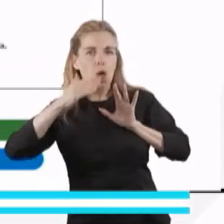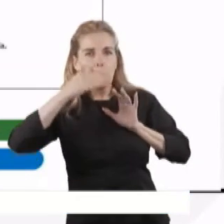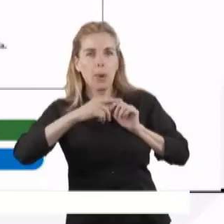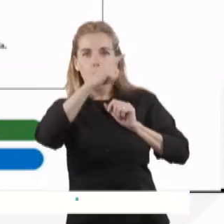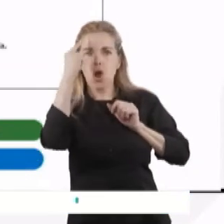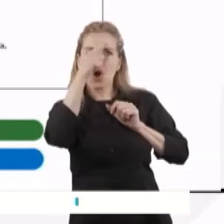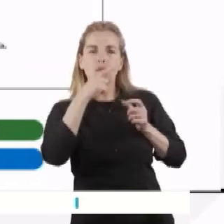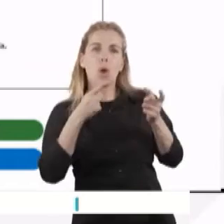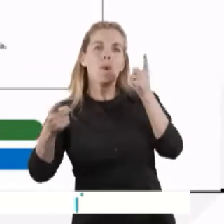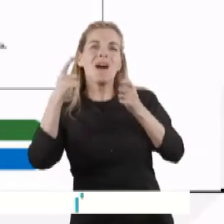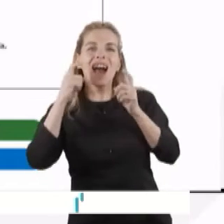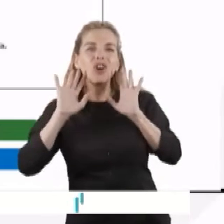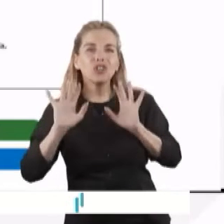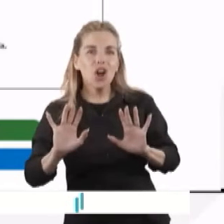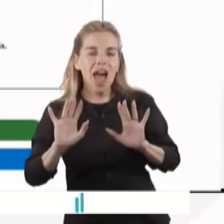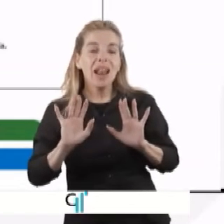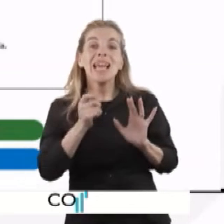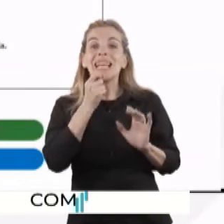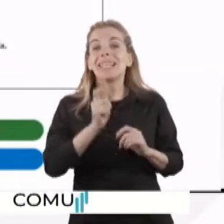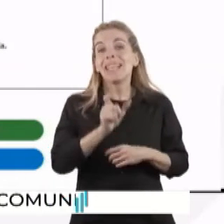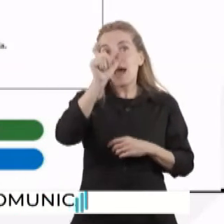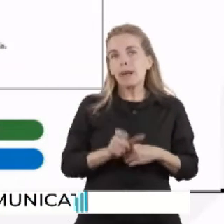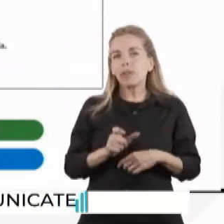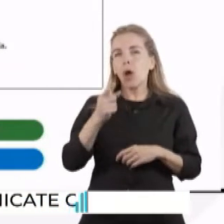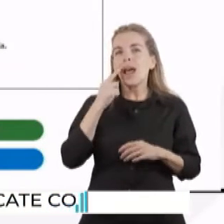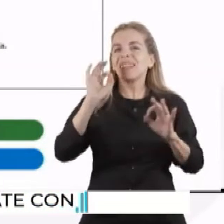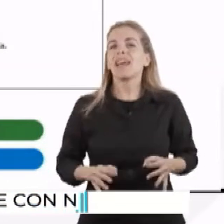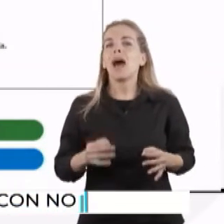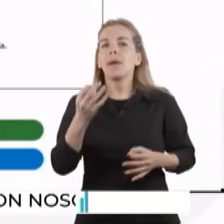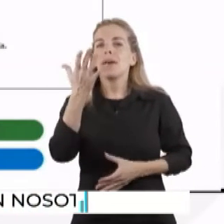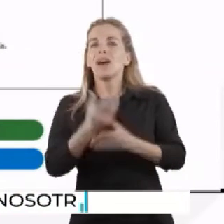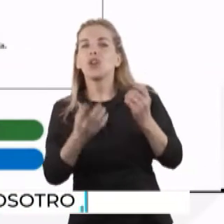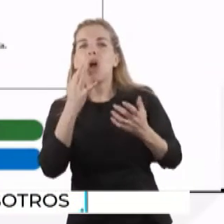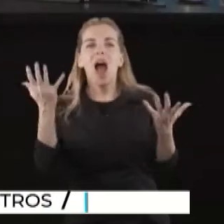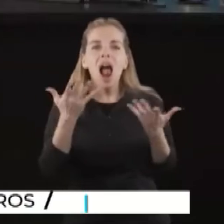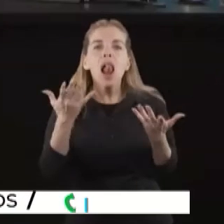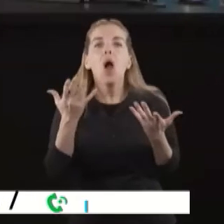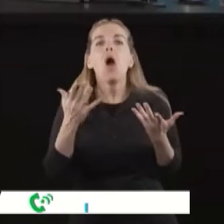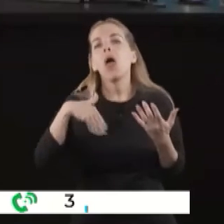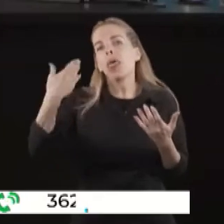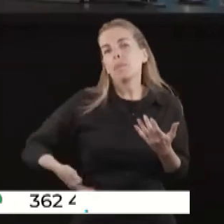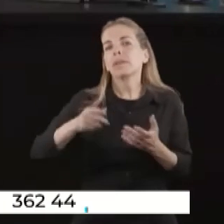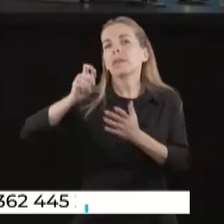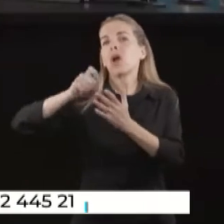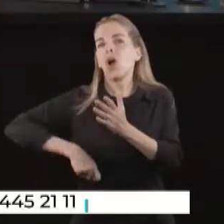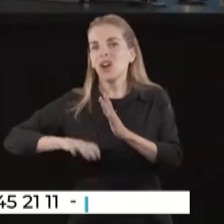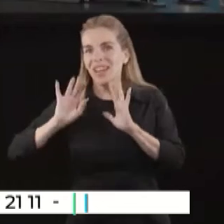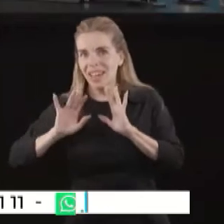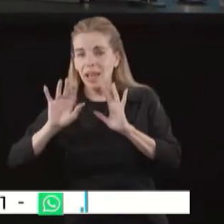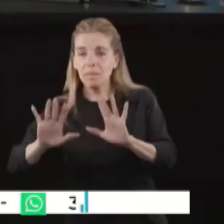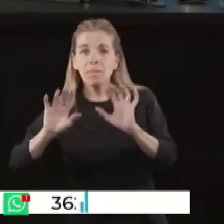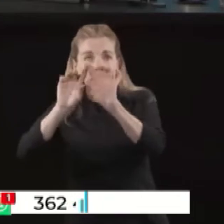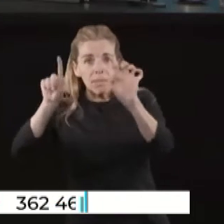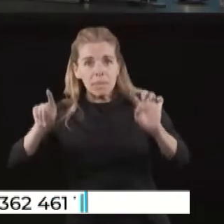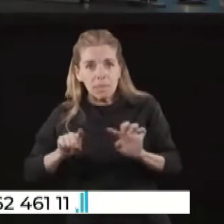el ciudadano oportunidad de rectificar o corregir en una etapa posterior. La respuesta se envía como